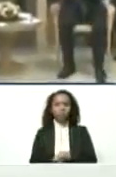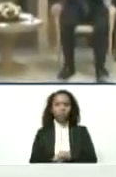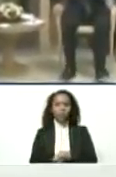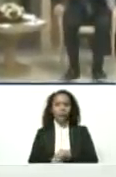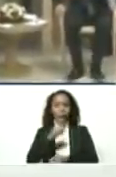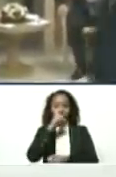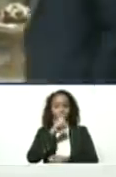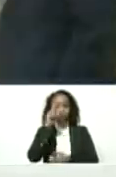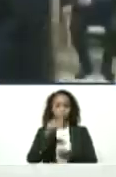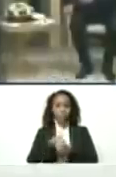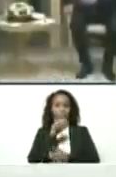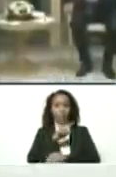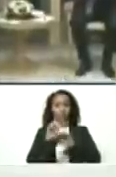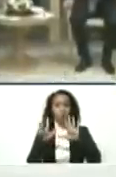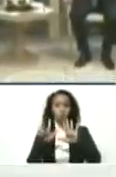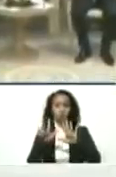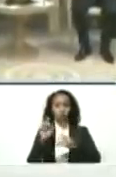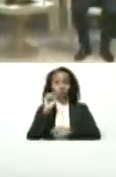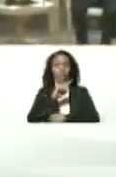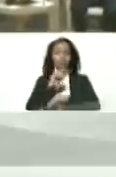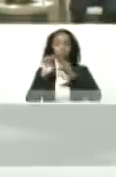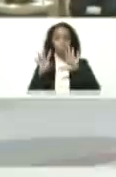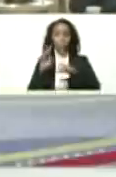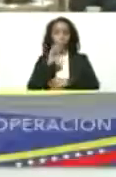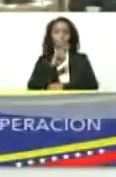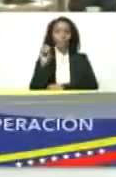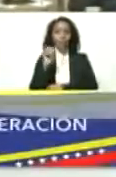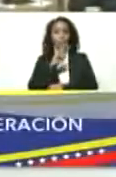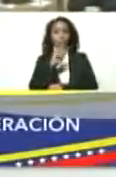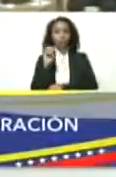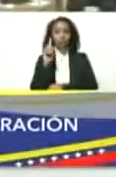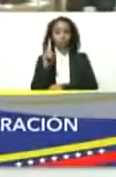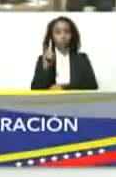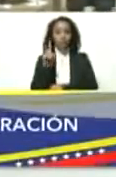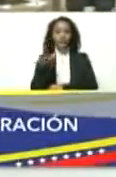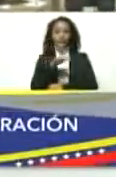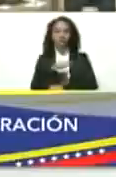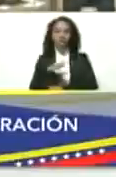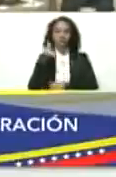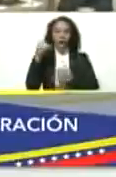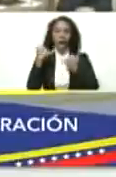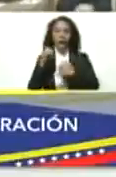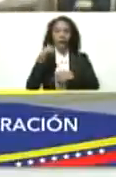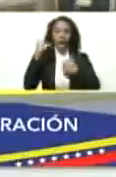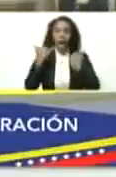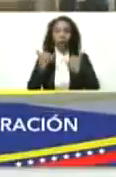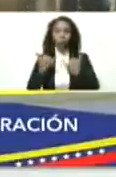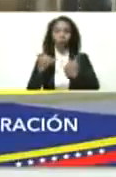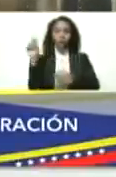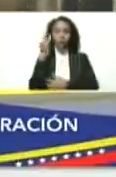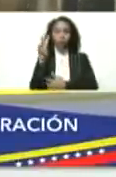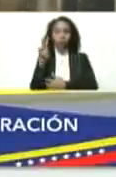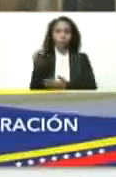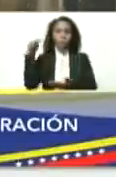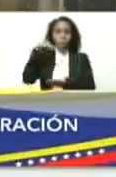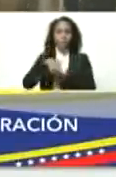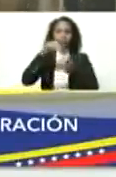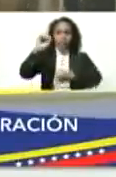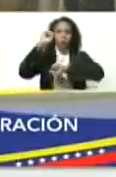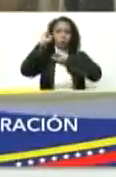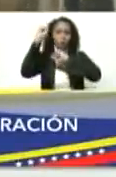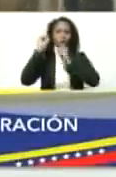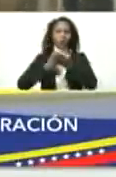año 2018, 19, 20, 21. ¿Y dónde está Venezuela? De pie, victoriosa,